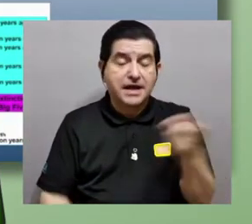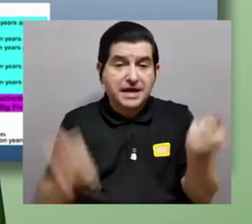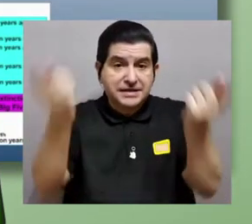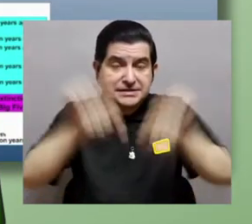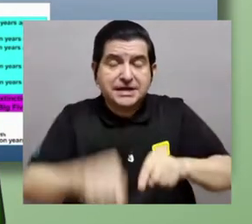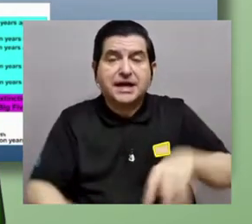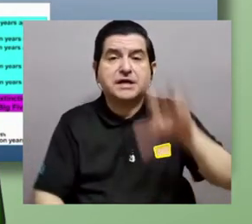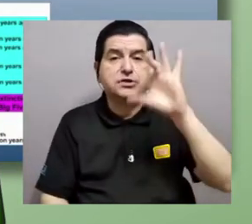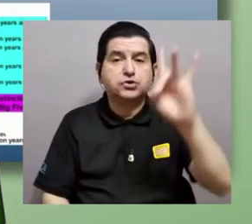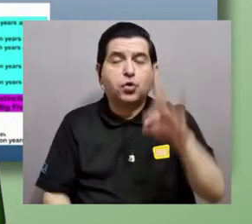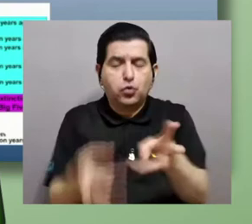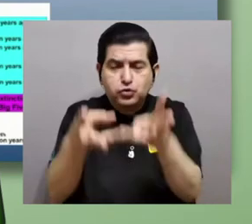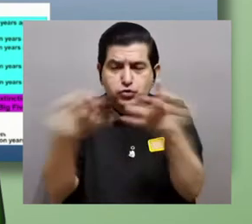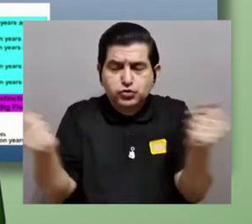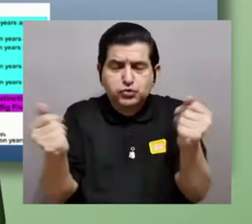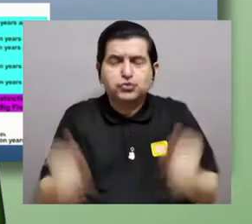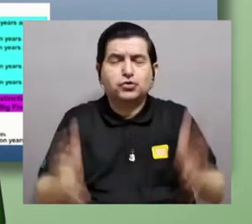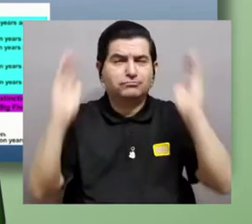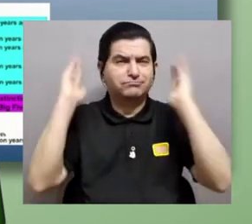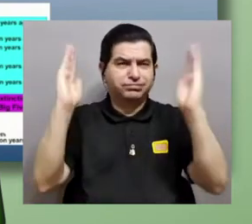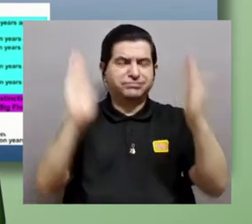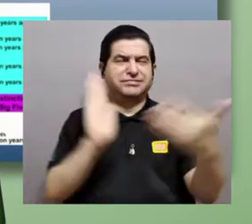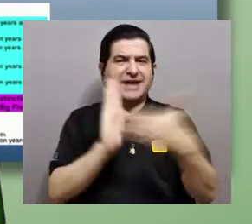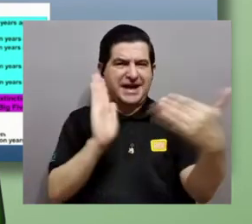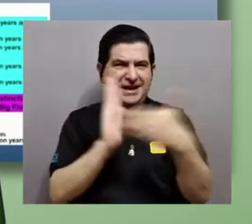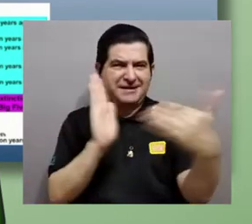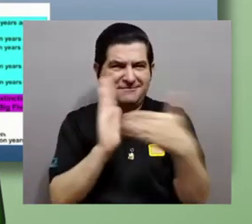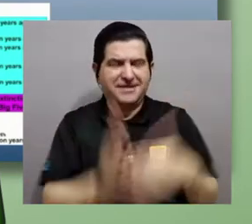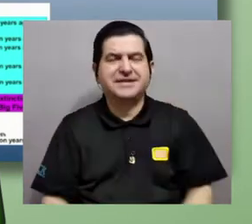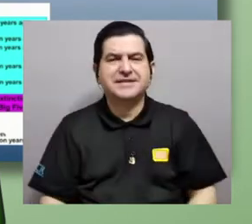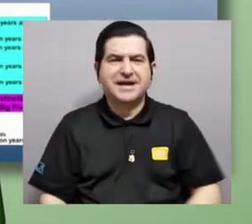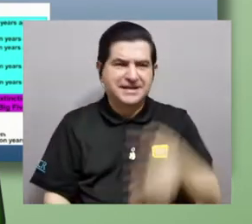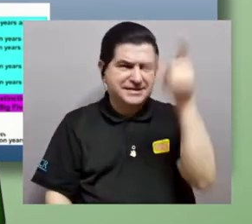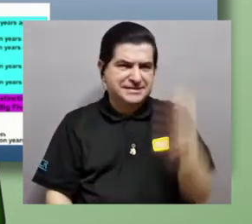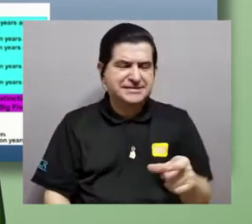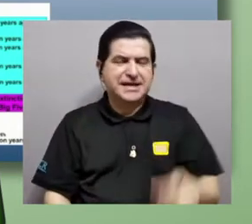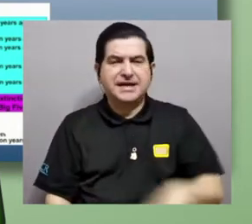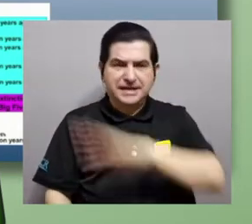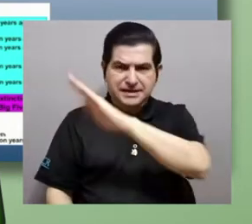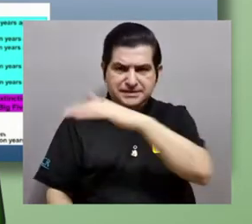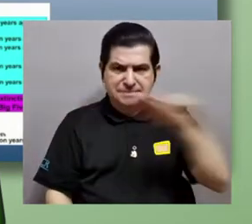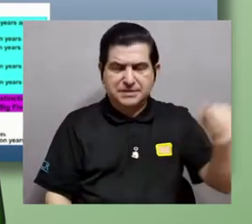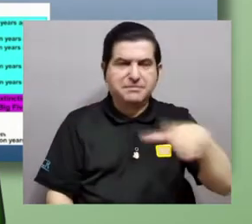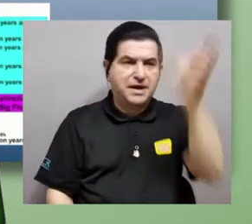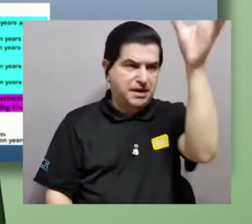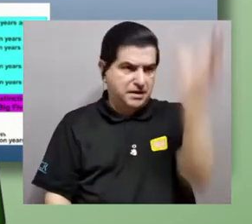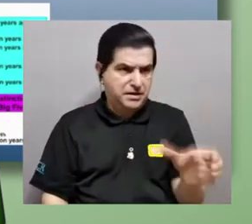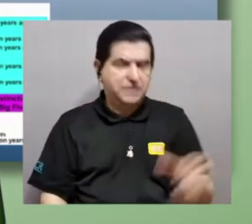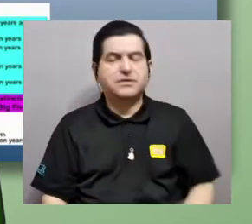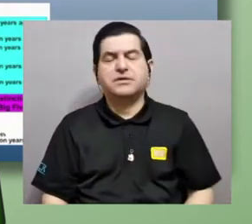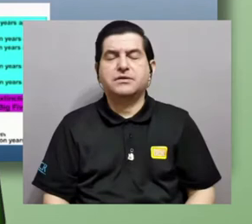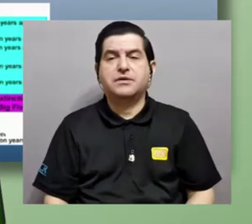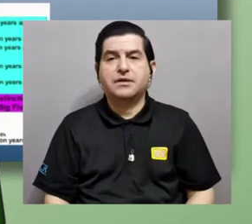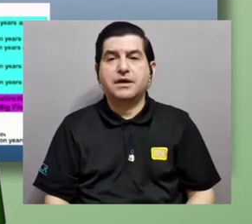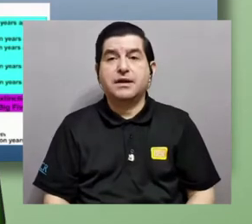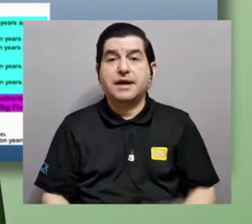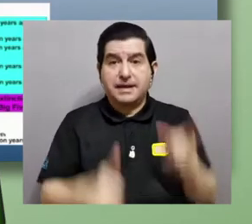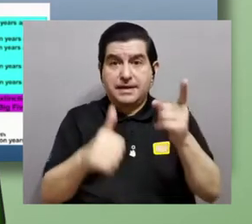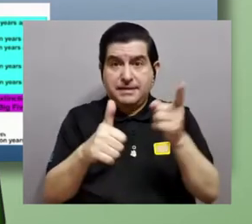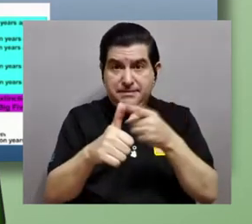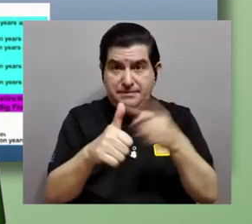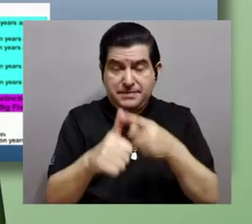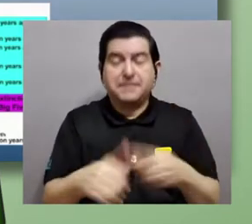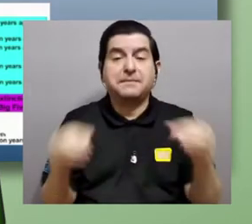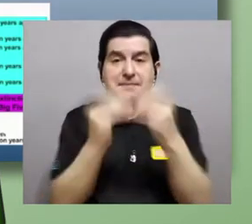fanerozoico ocho extinciones masivas que afectaron tanto organismos marinos como continentales. Ya les dije que la del Pérmico fue la